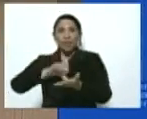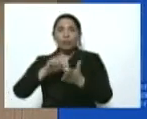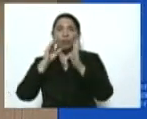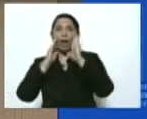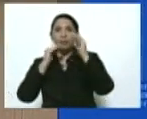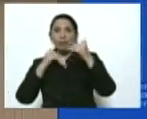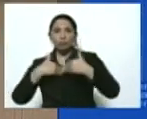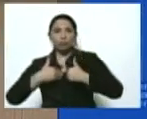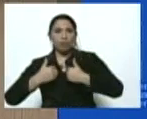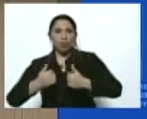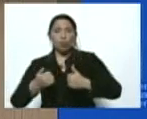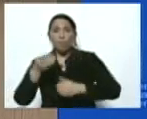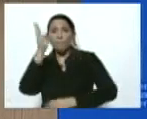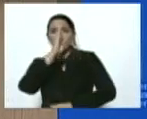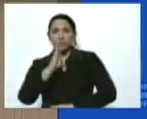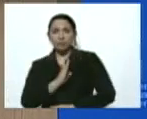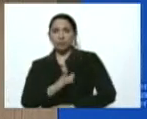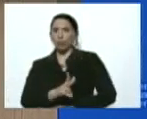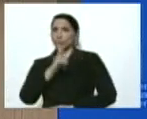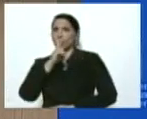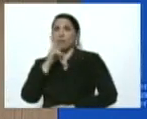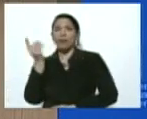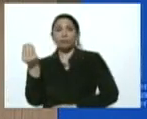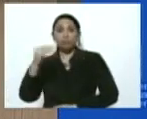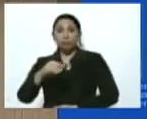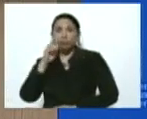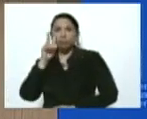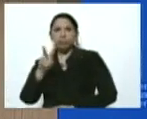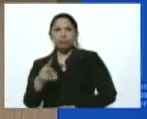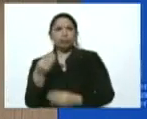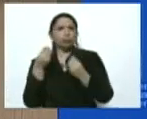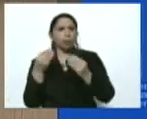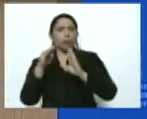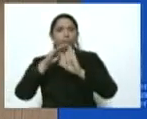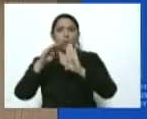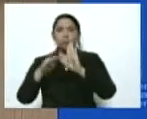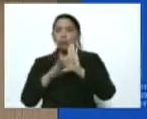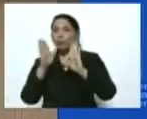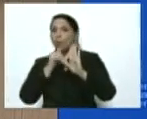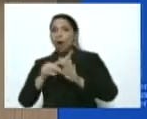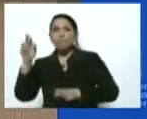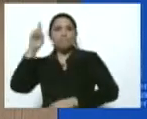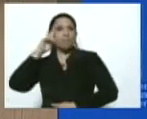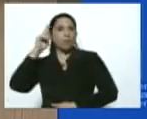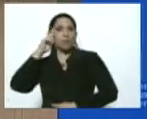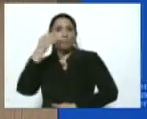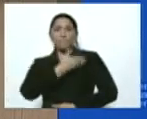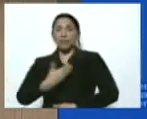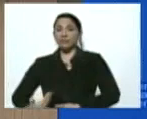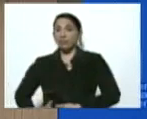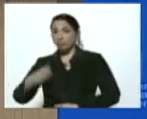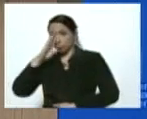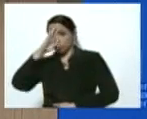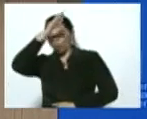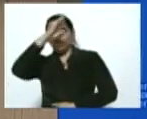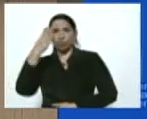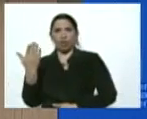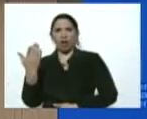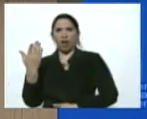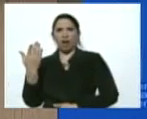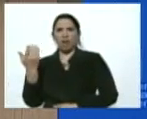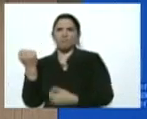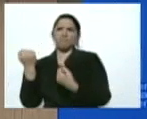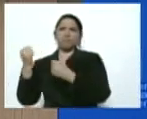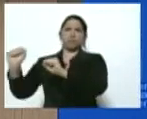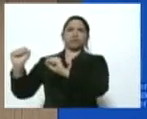de salud pero además hemos visto las medidas irracionales del presidente de ese país que se niega